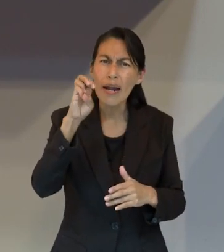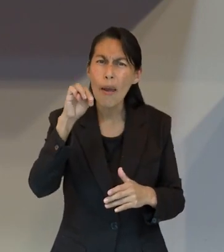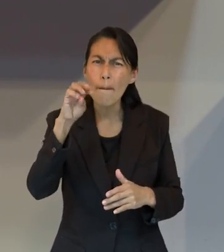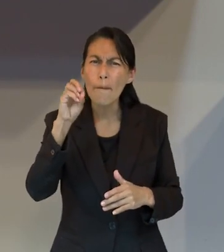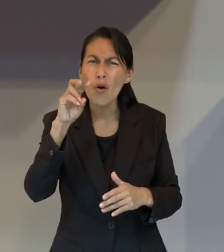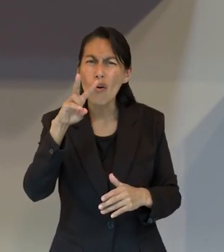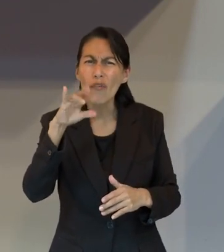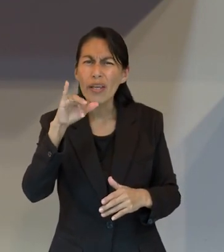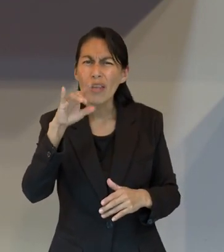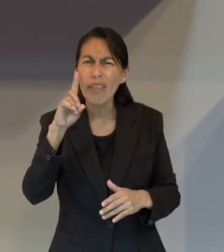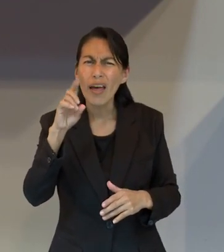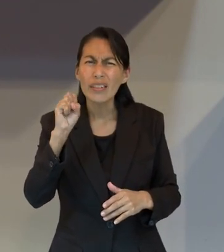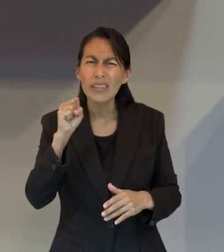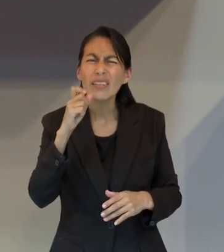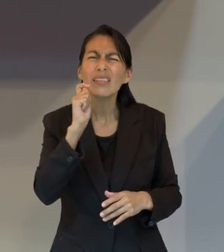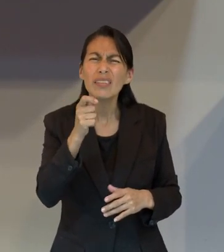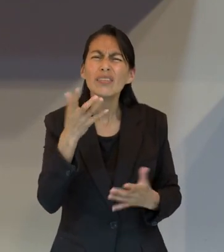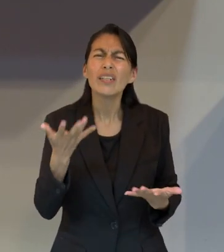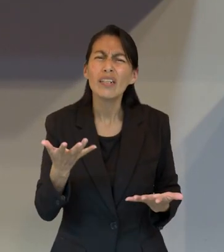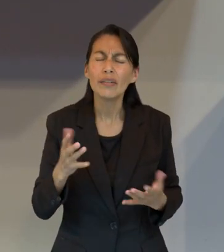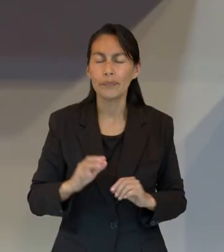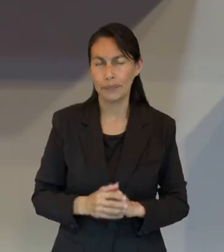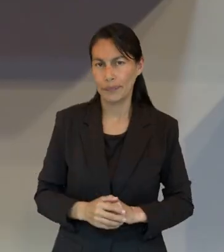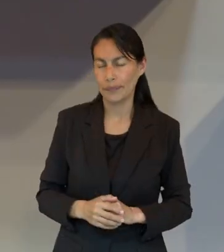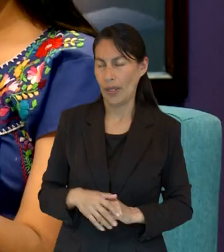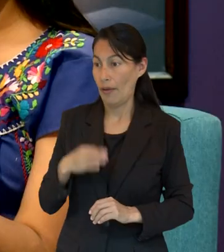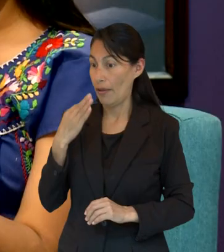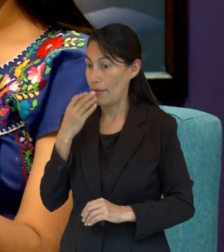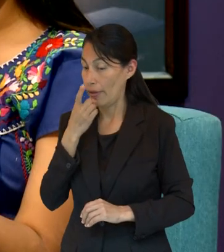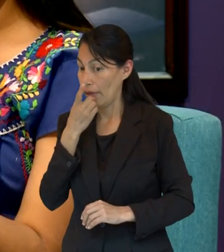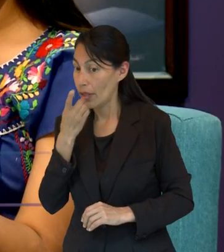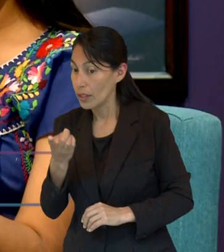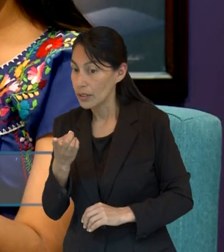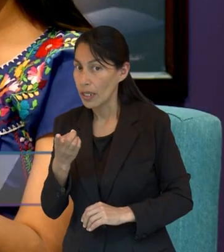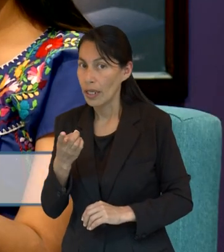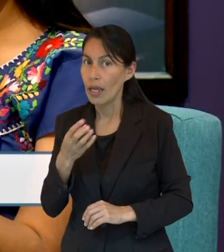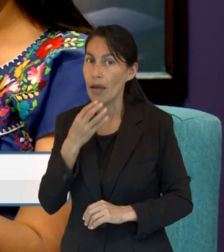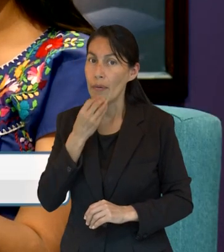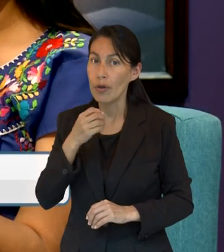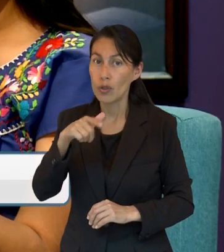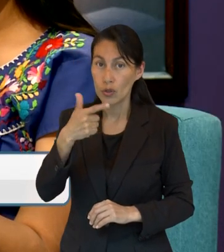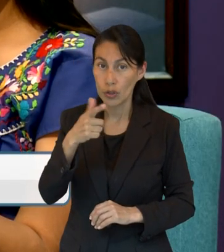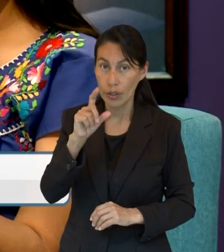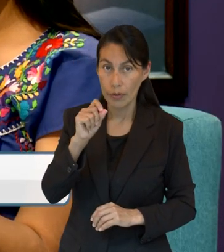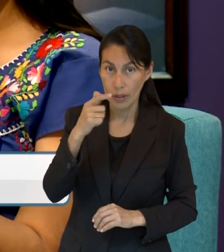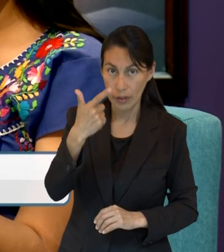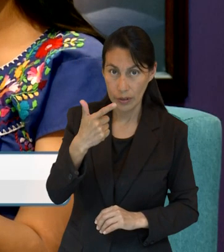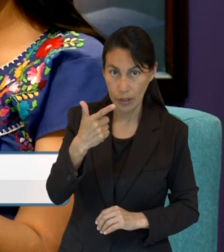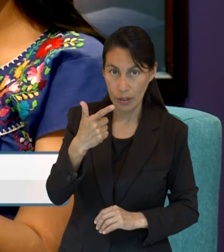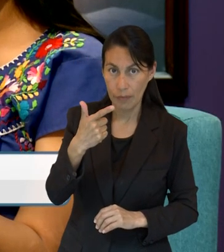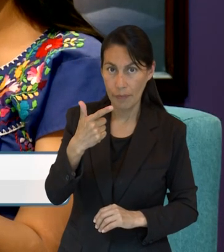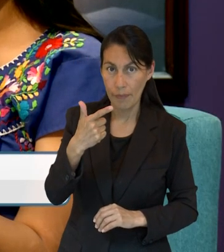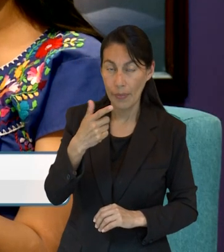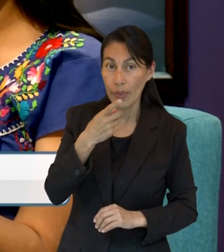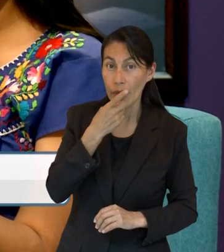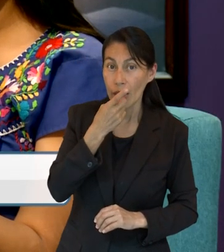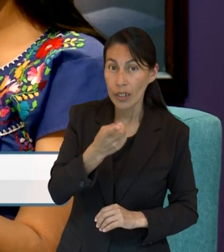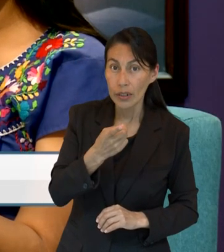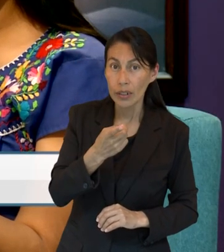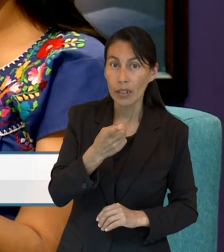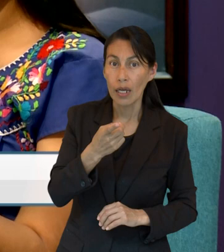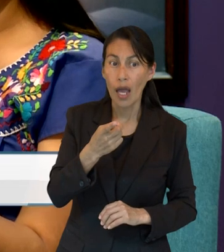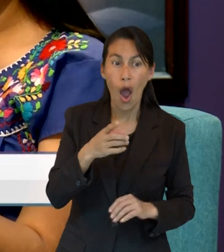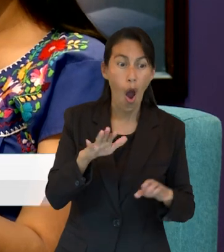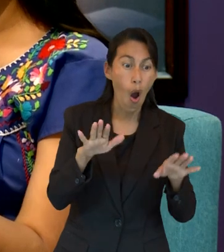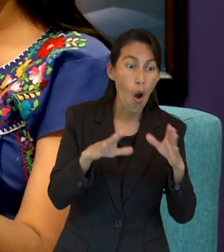conmovidas. ¿Qué dice ese versículo? Dice Hebreos 12, 27, y esta frase aún una vez indica la remoción de